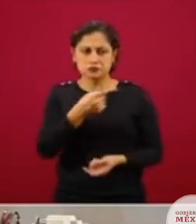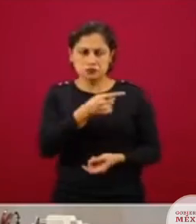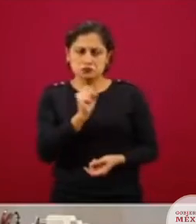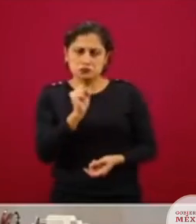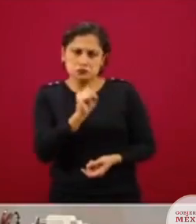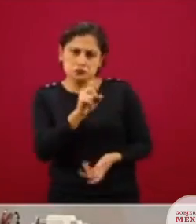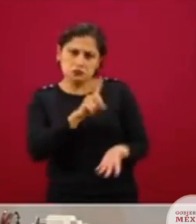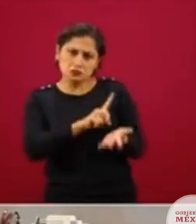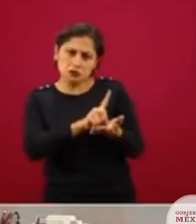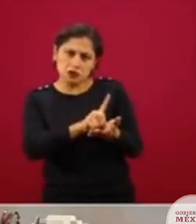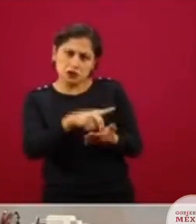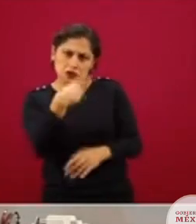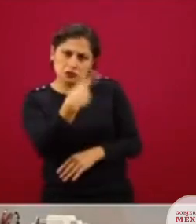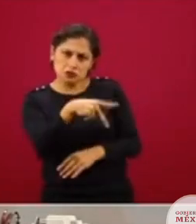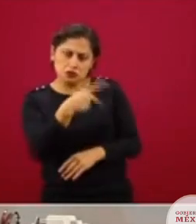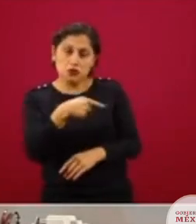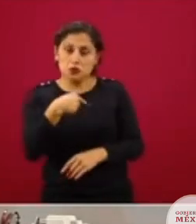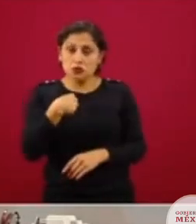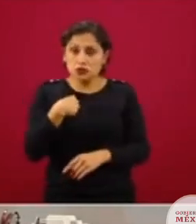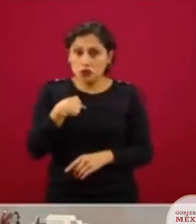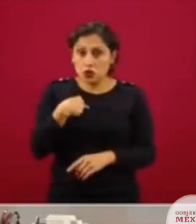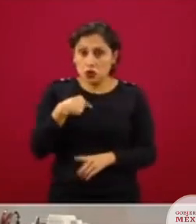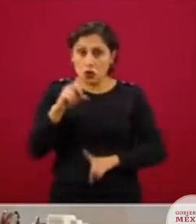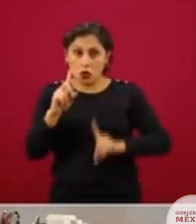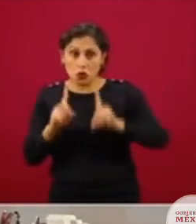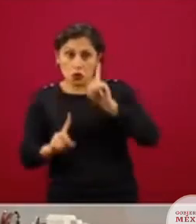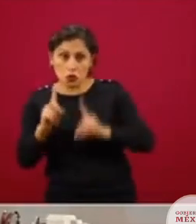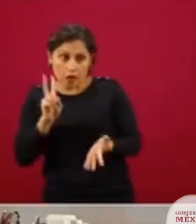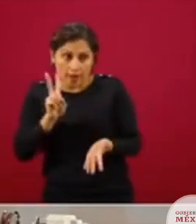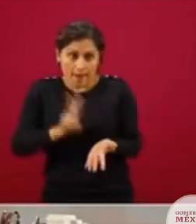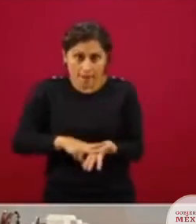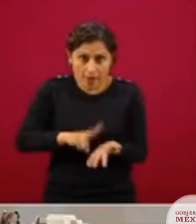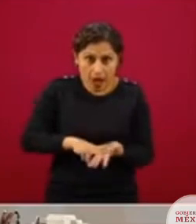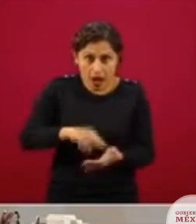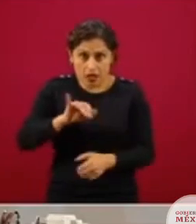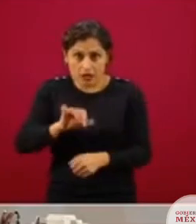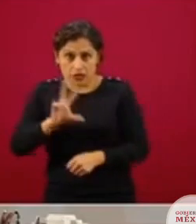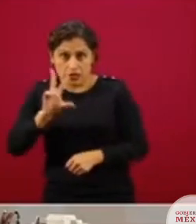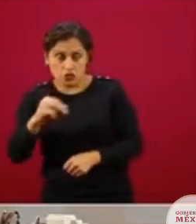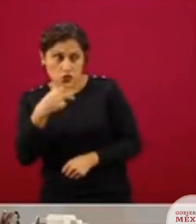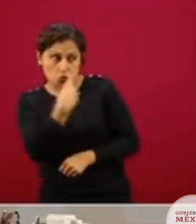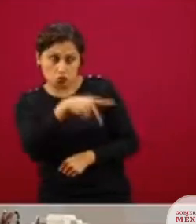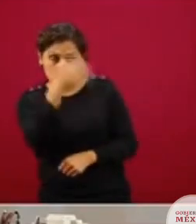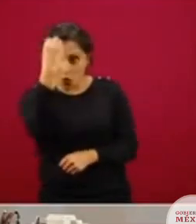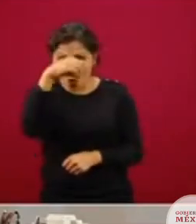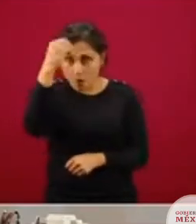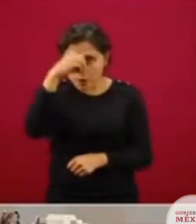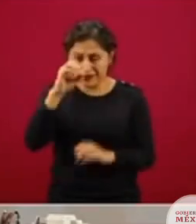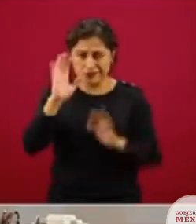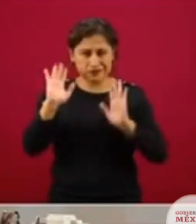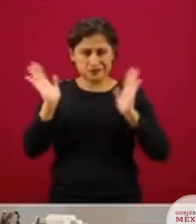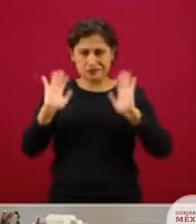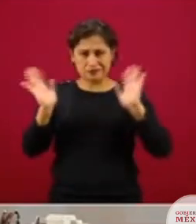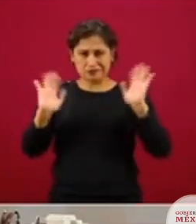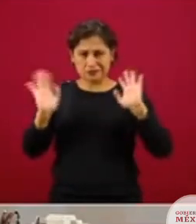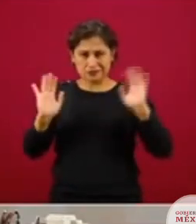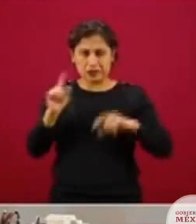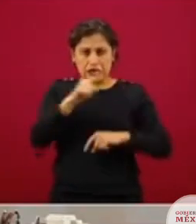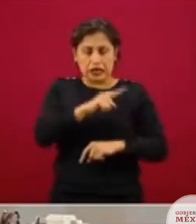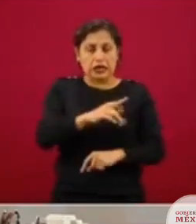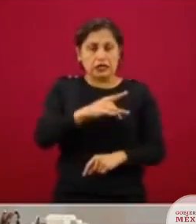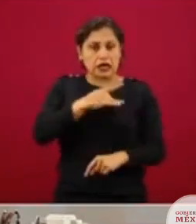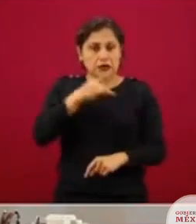y yo no voy a cuestionar si es válido o no su percepción de que fue ofendida.